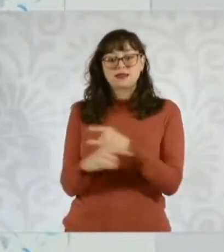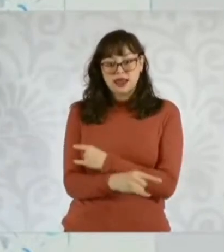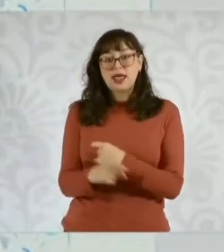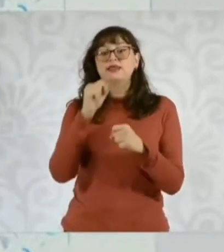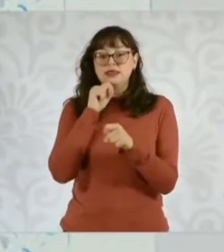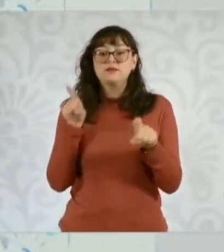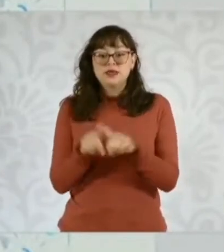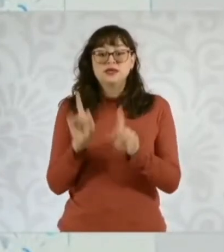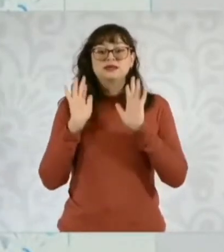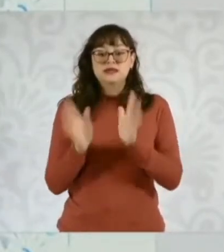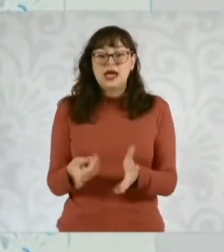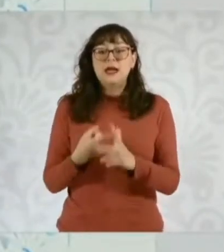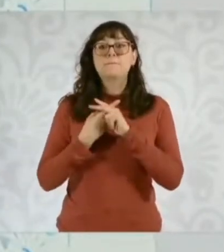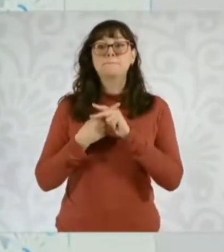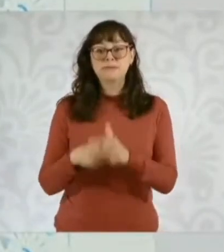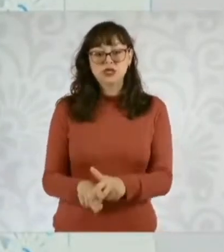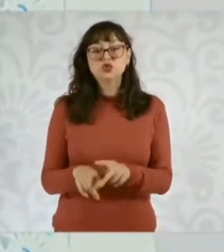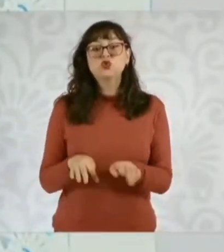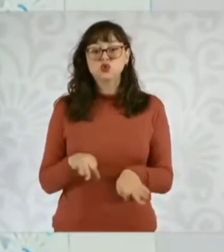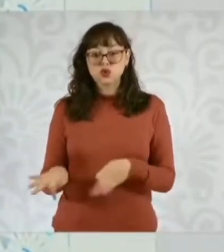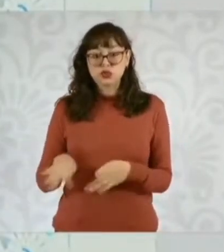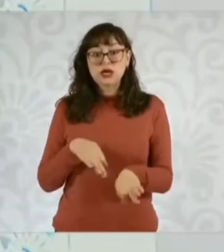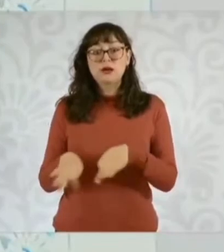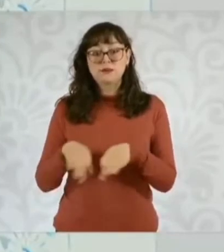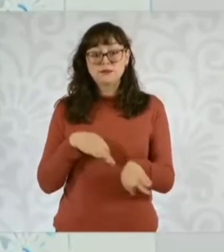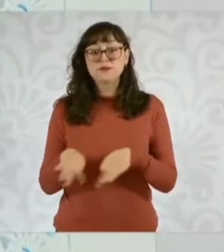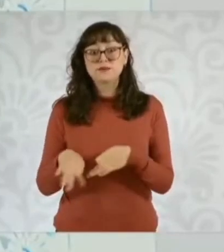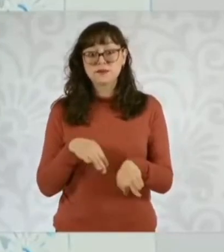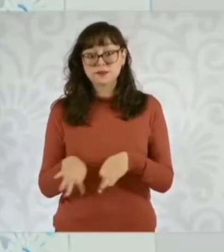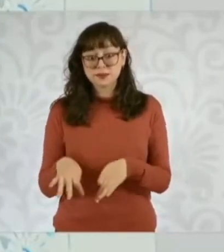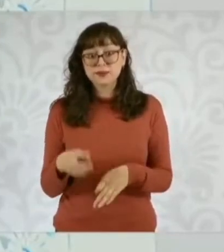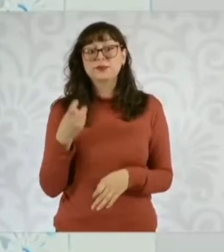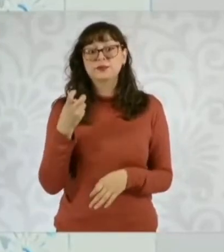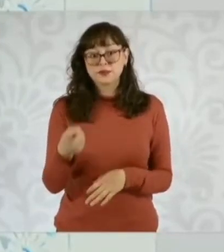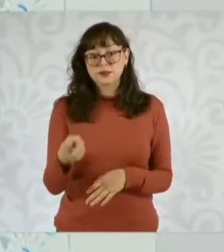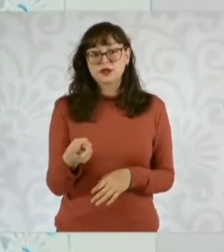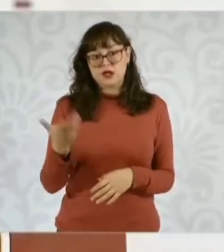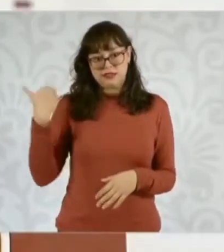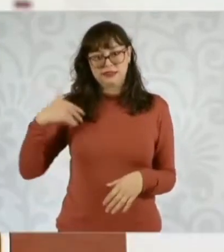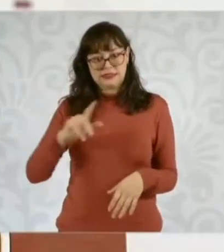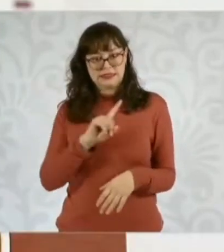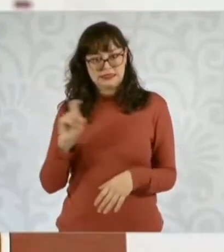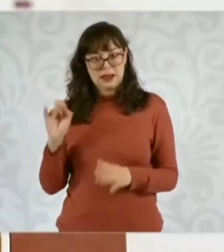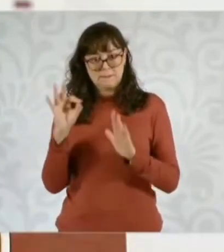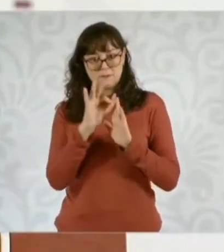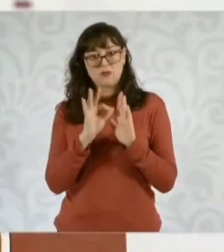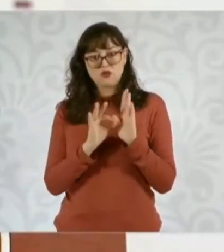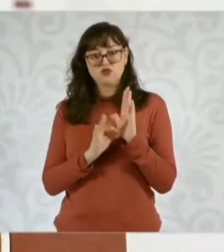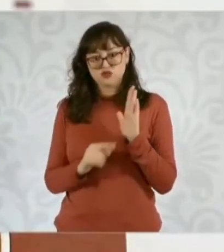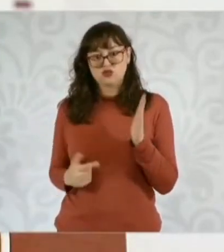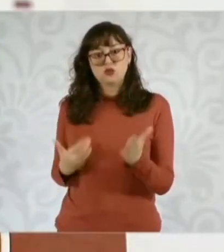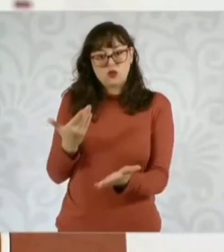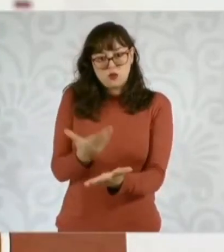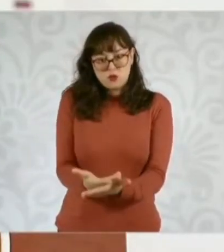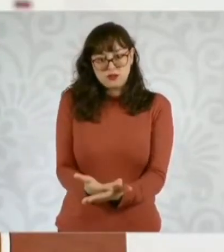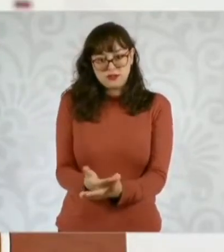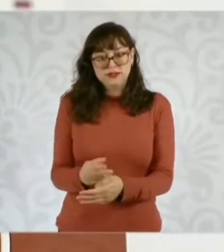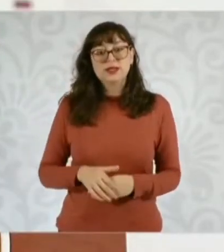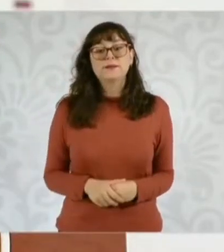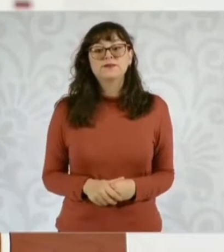el secretario, que las planteamos también en los 100 puntos. Por otro lado, obras